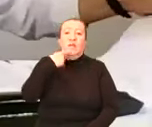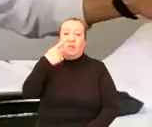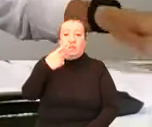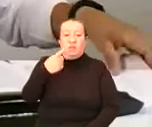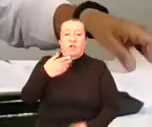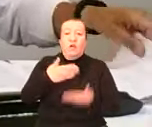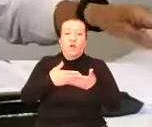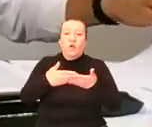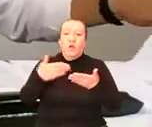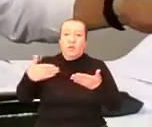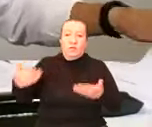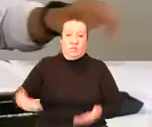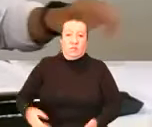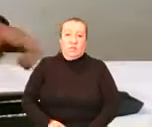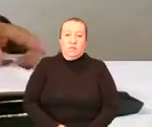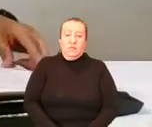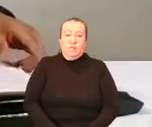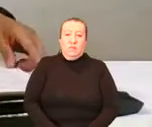esta gente.